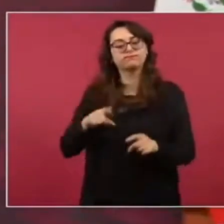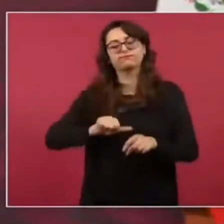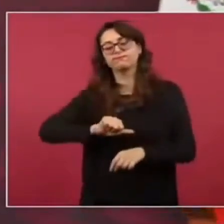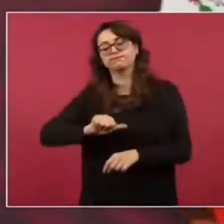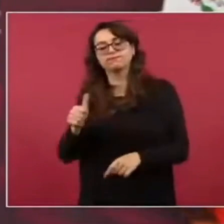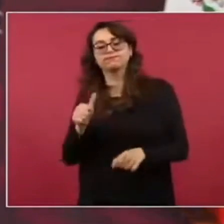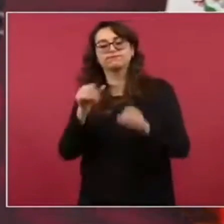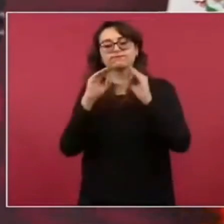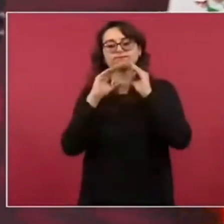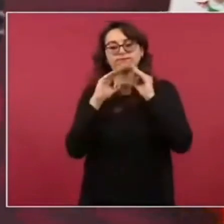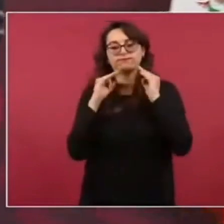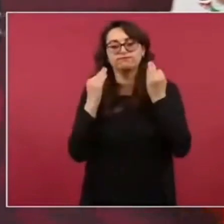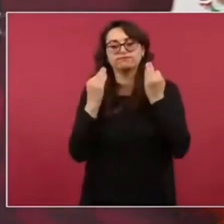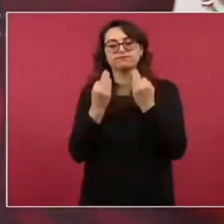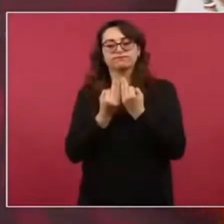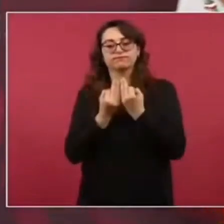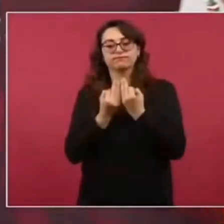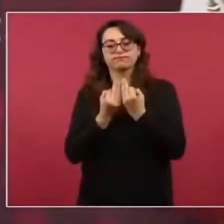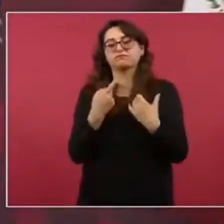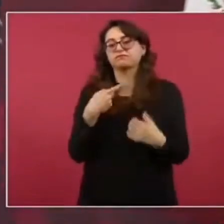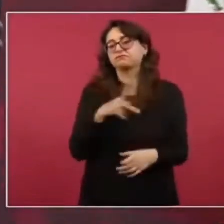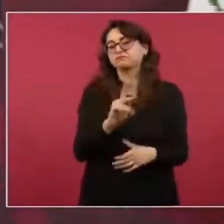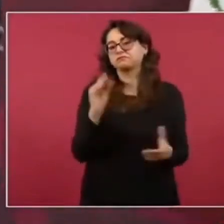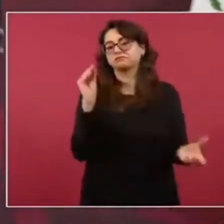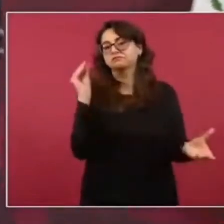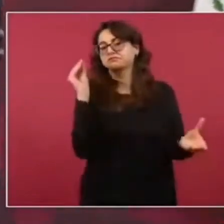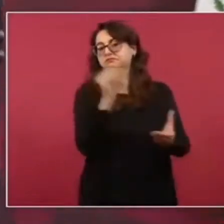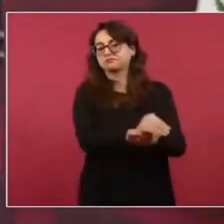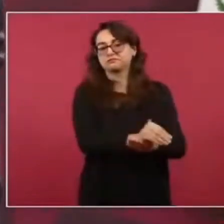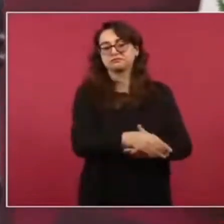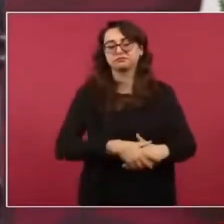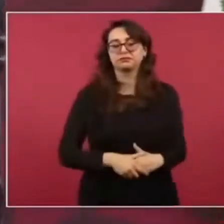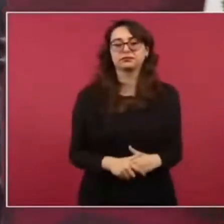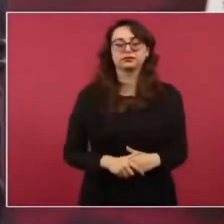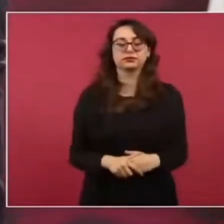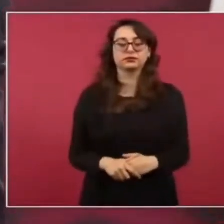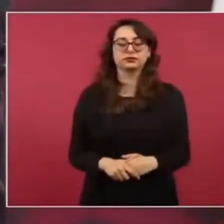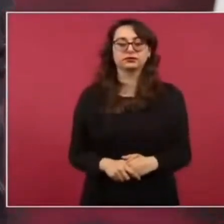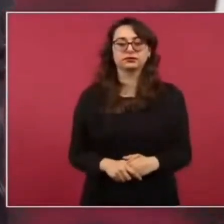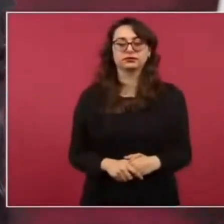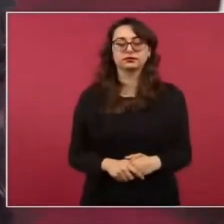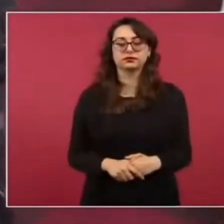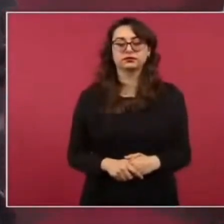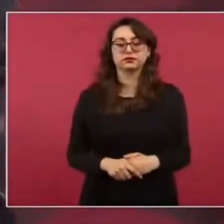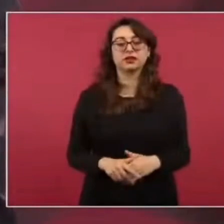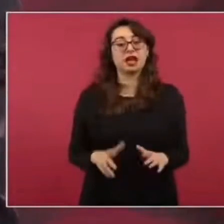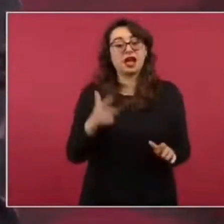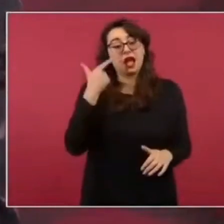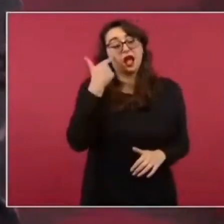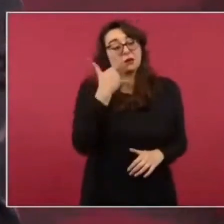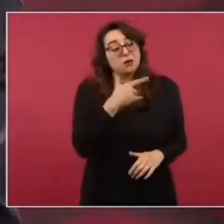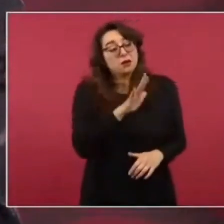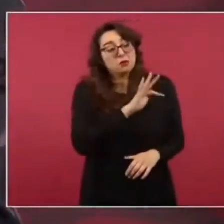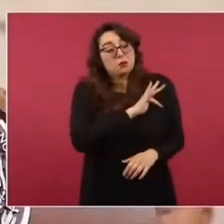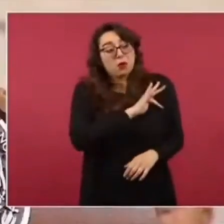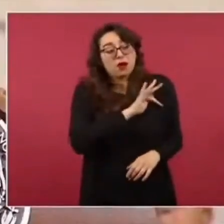nada más que no le hicieron caso a ver si de casualidad